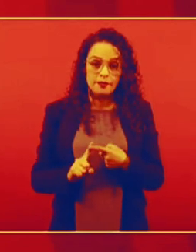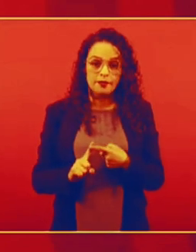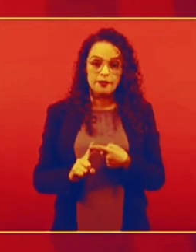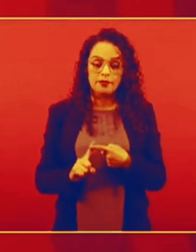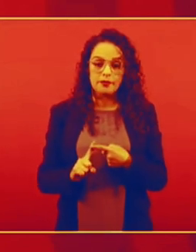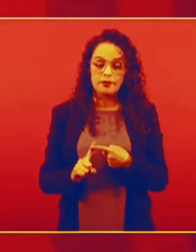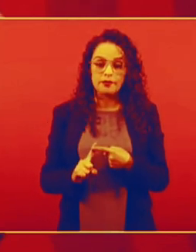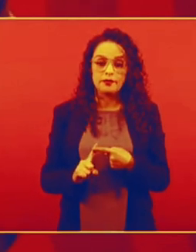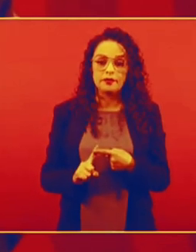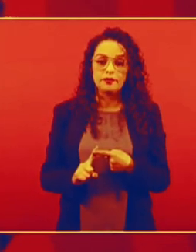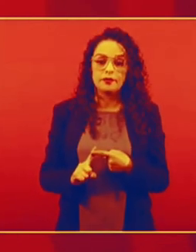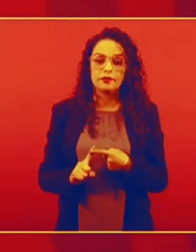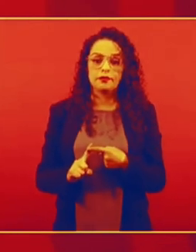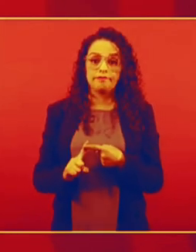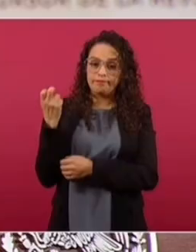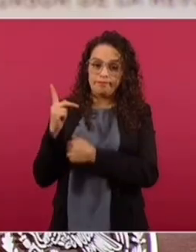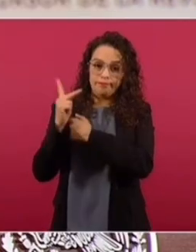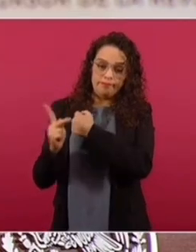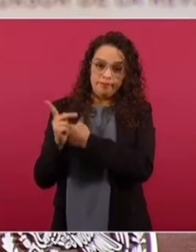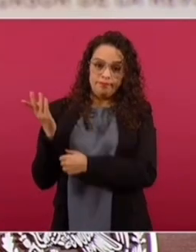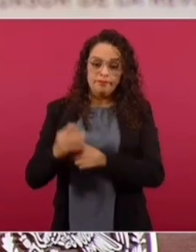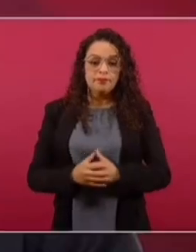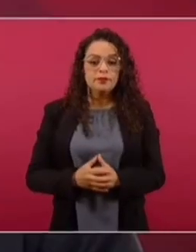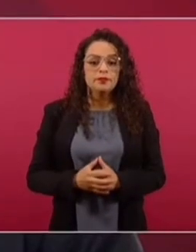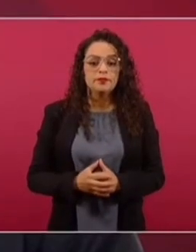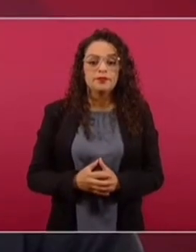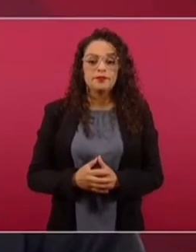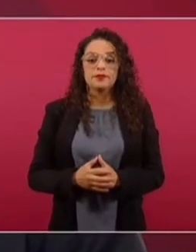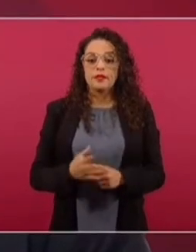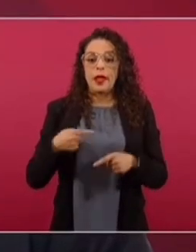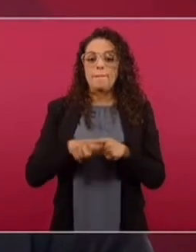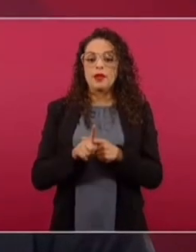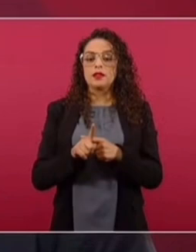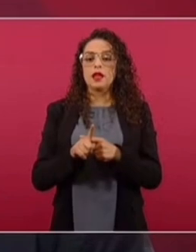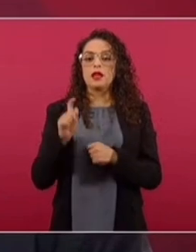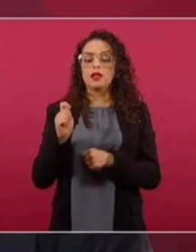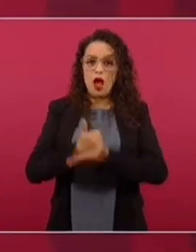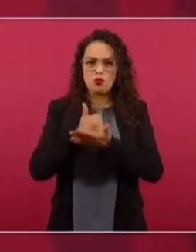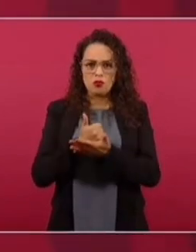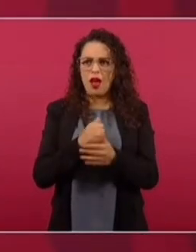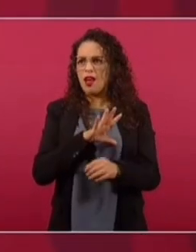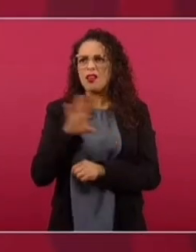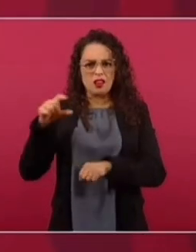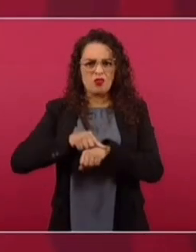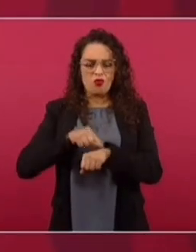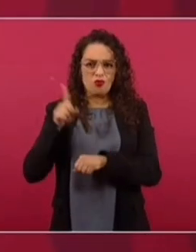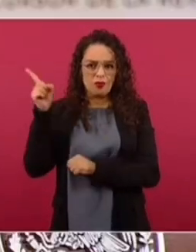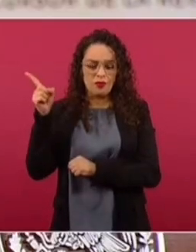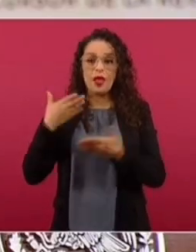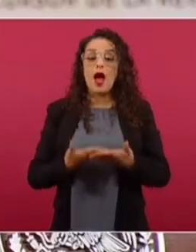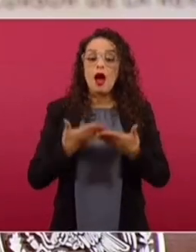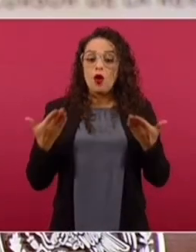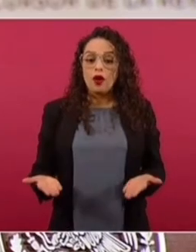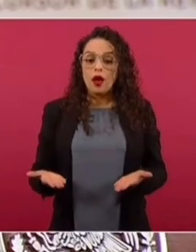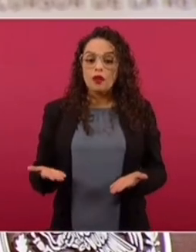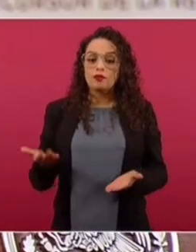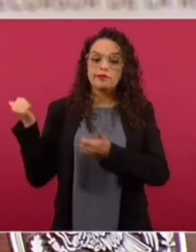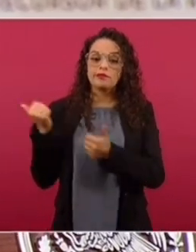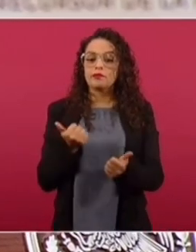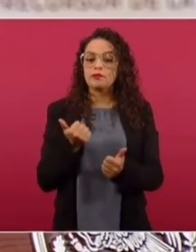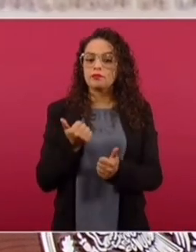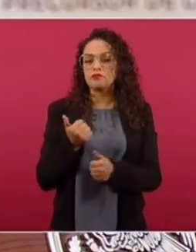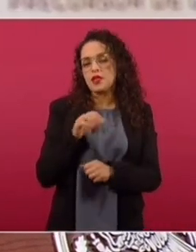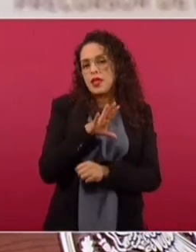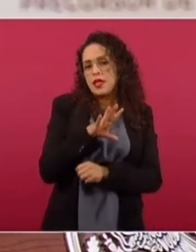hermano, solidario, porque vamos a empezar con 500 médicos, van a venir 500